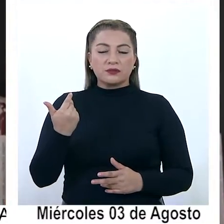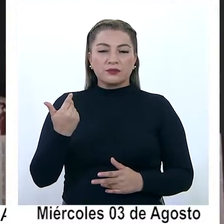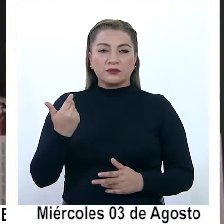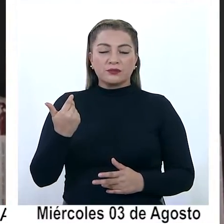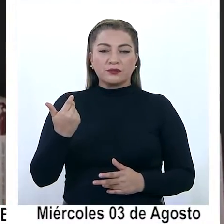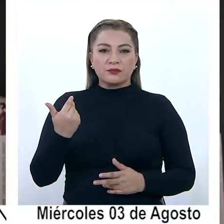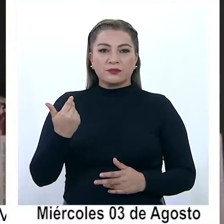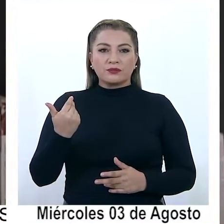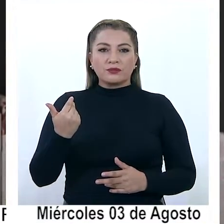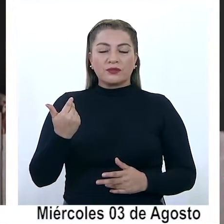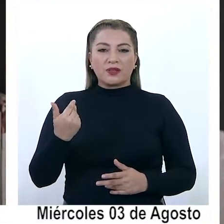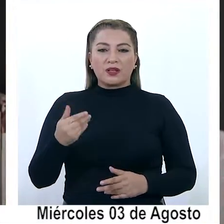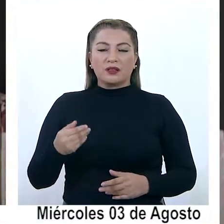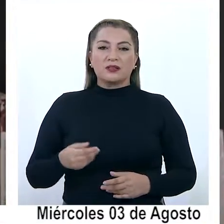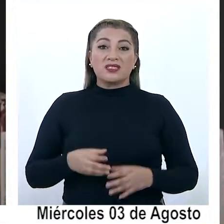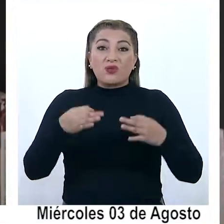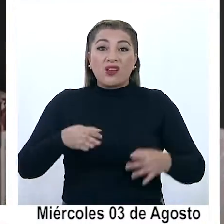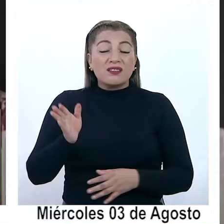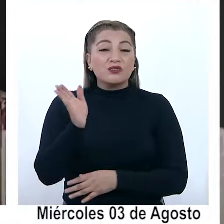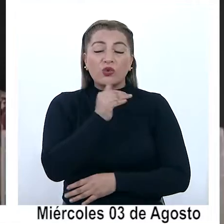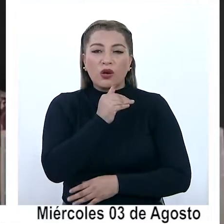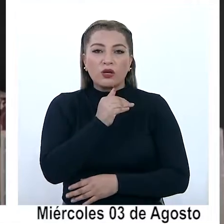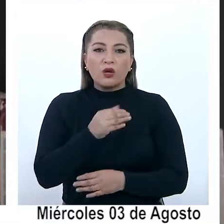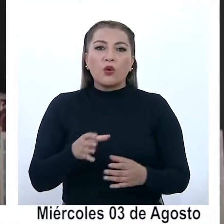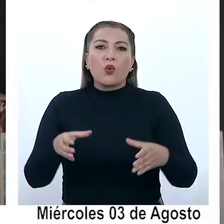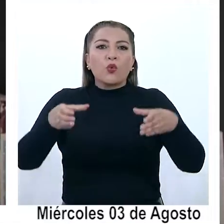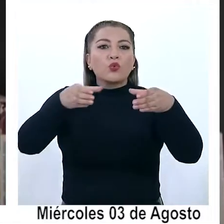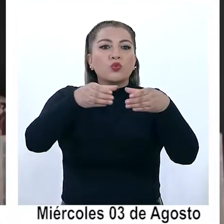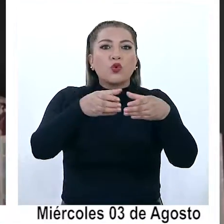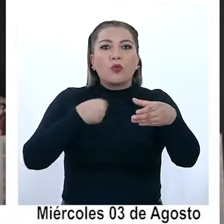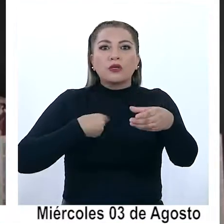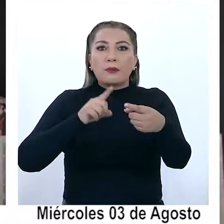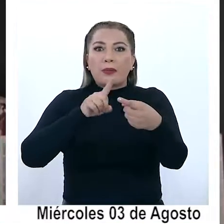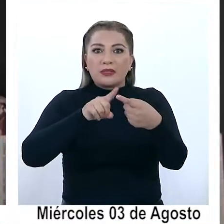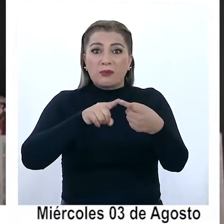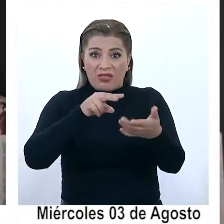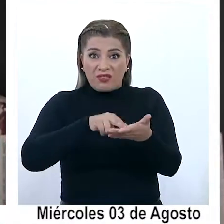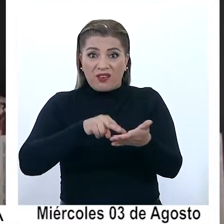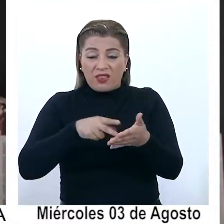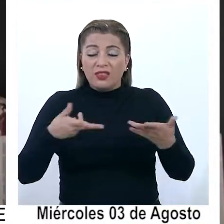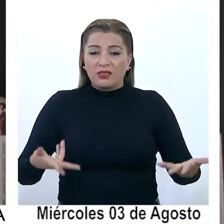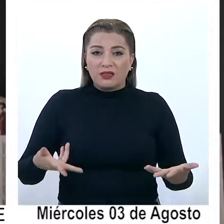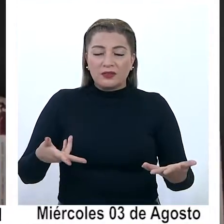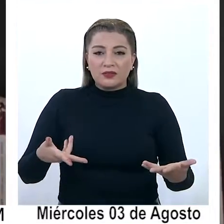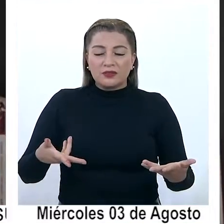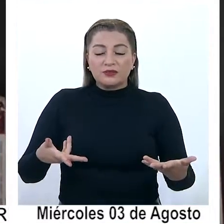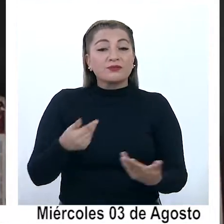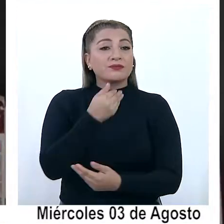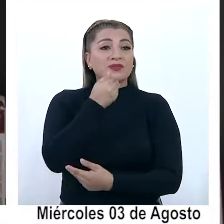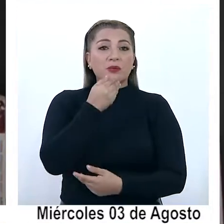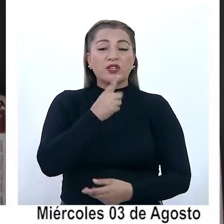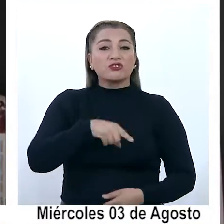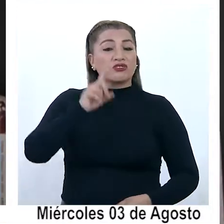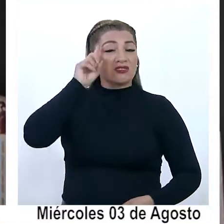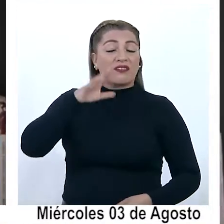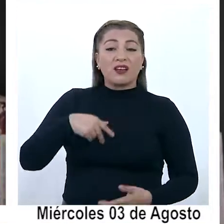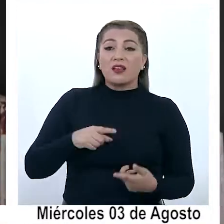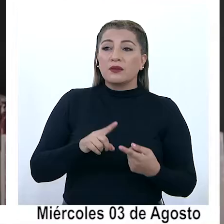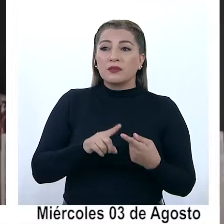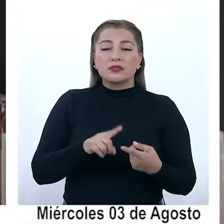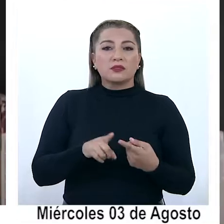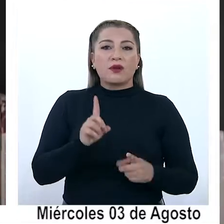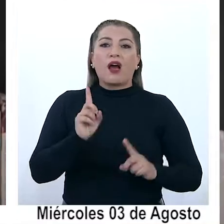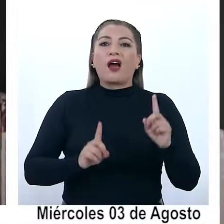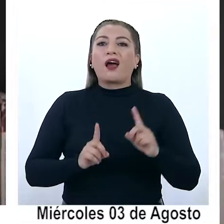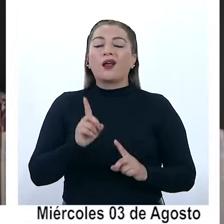seguridad o la certeza de que un gran grupo estaba participando realmente. Y además de saber si estaban participando, porque